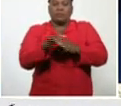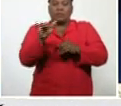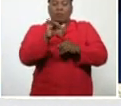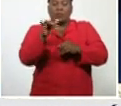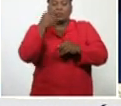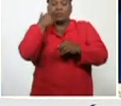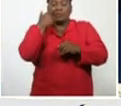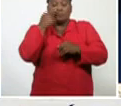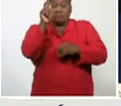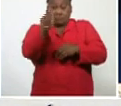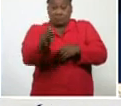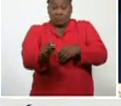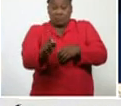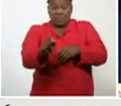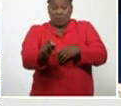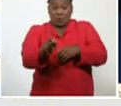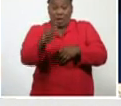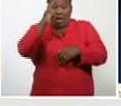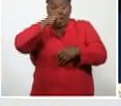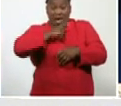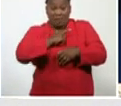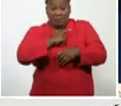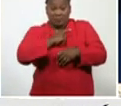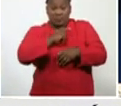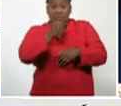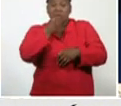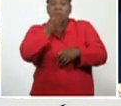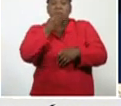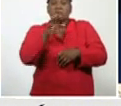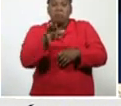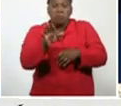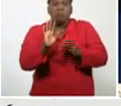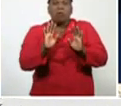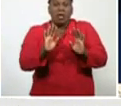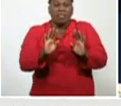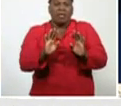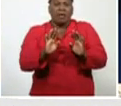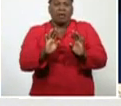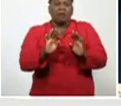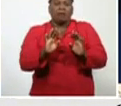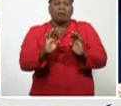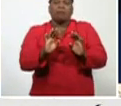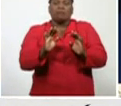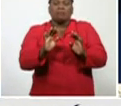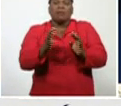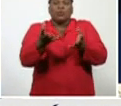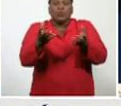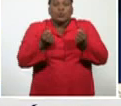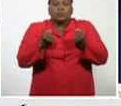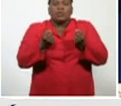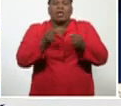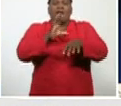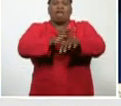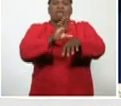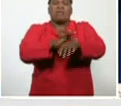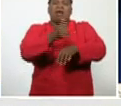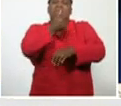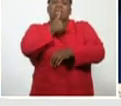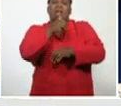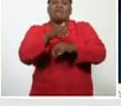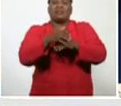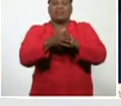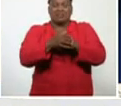personas, con el tipo A, pueden ser, más vulnerables, a contraer, el COVID, la COVID